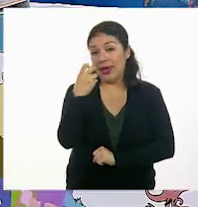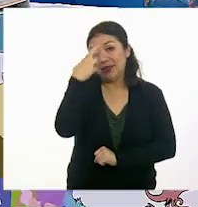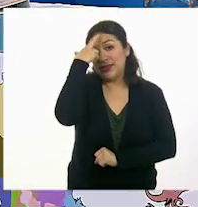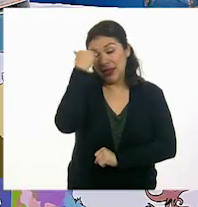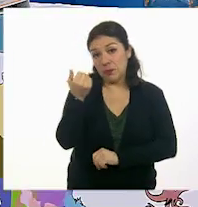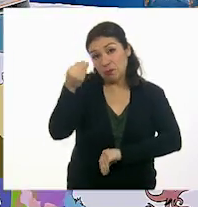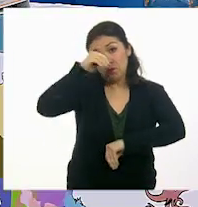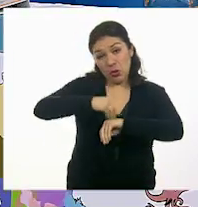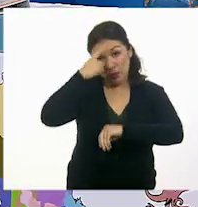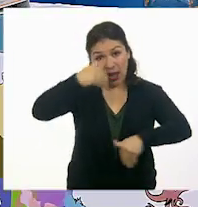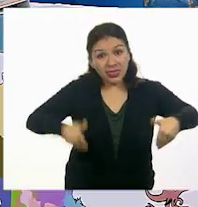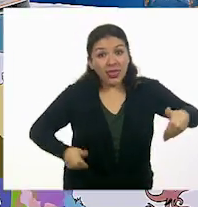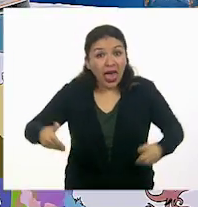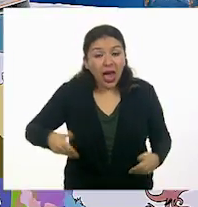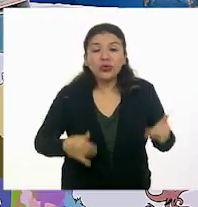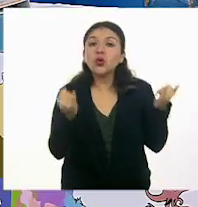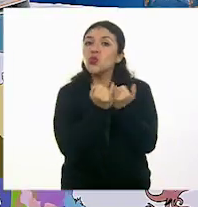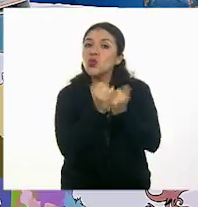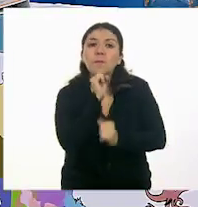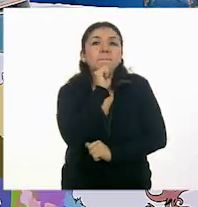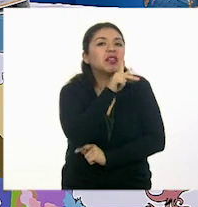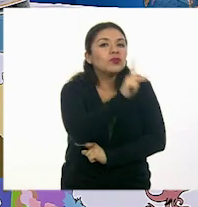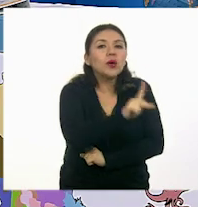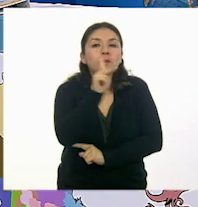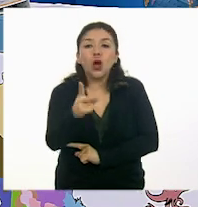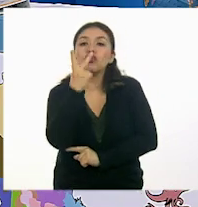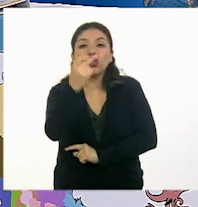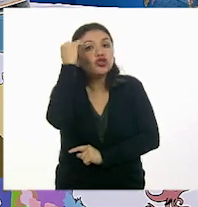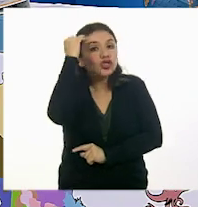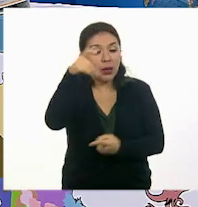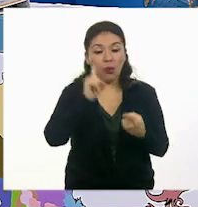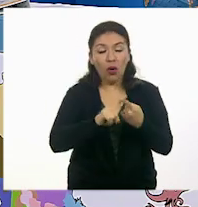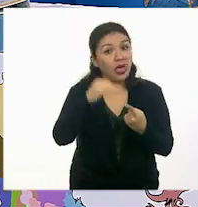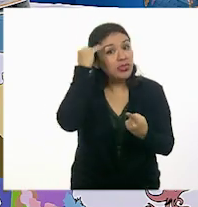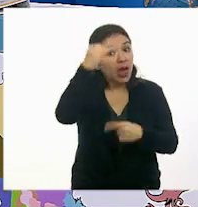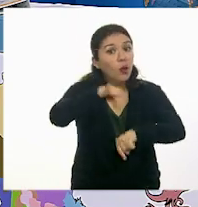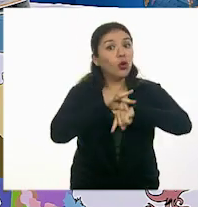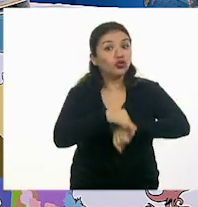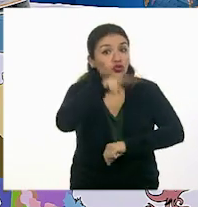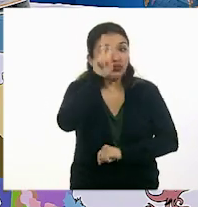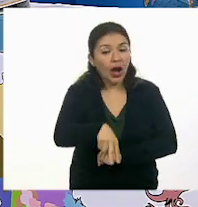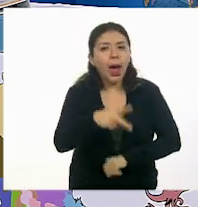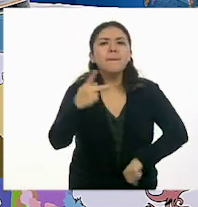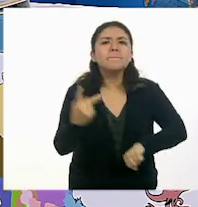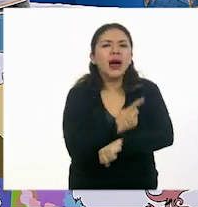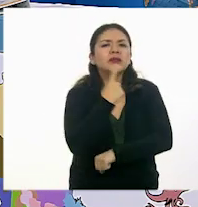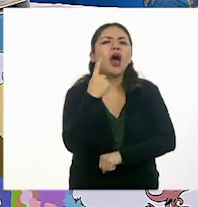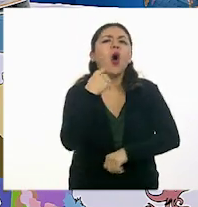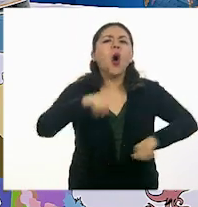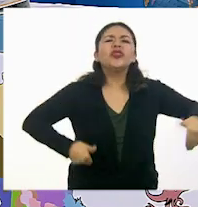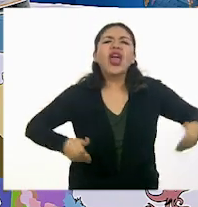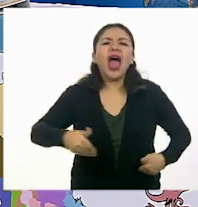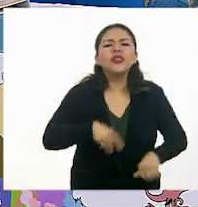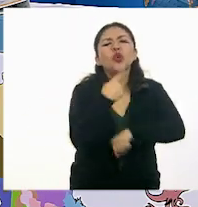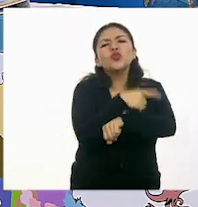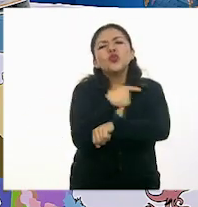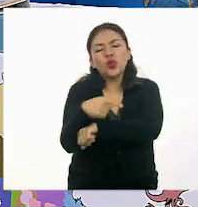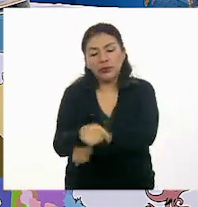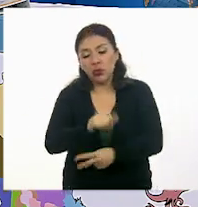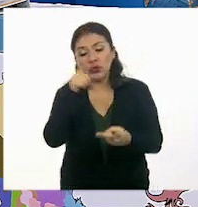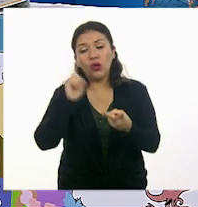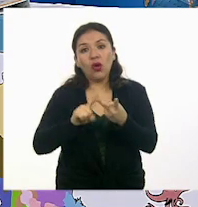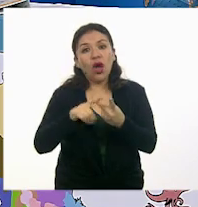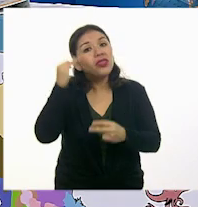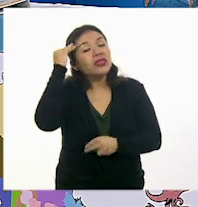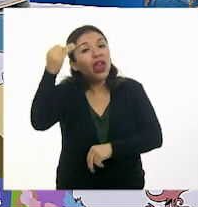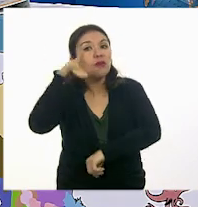en una representación teatral, de la misma manera ocurren dos tiempos. El tiempo real, que es lo que dura la obra, pero también tenemos un tiempo ficticio.